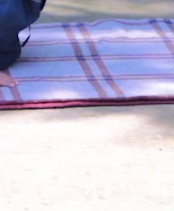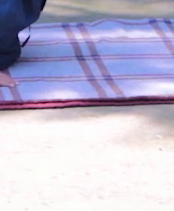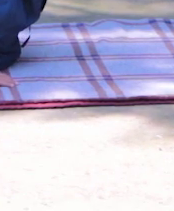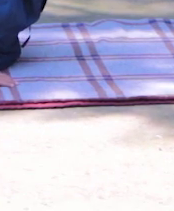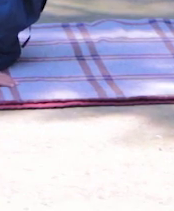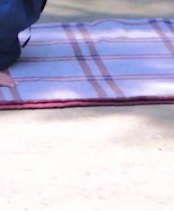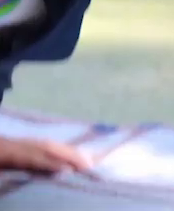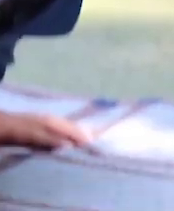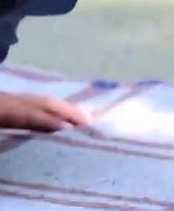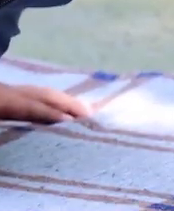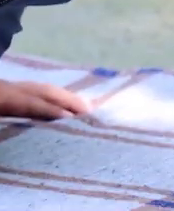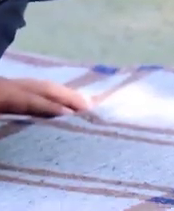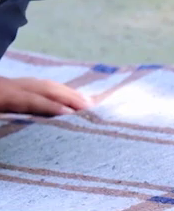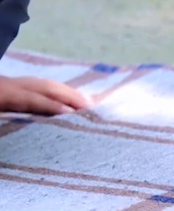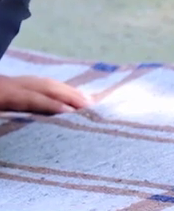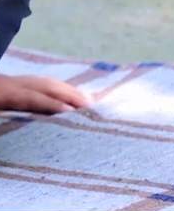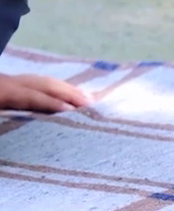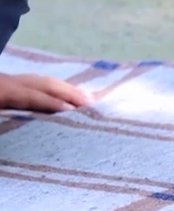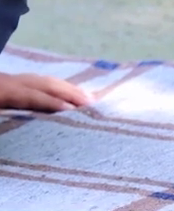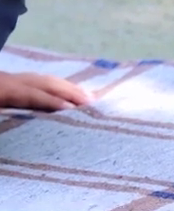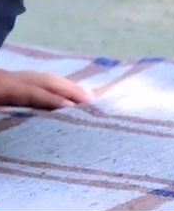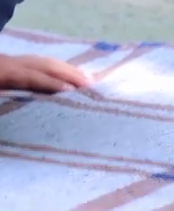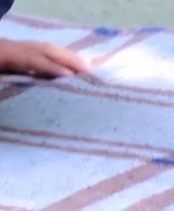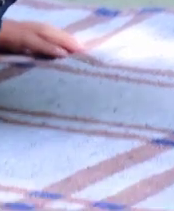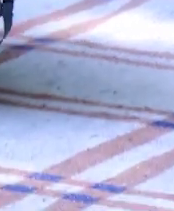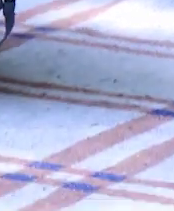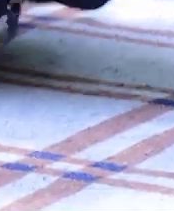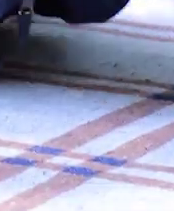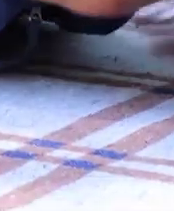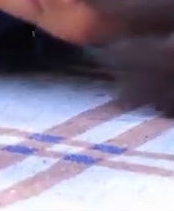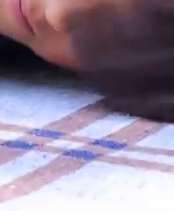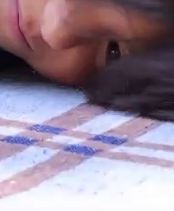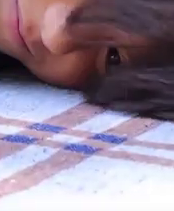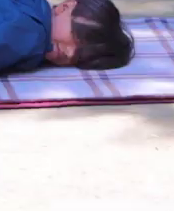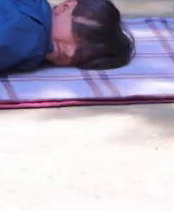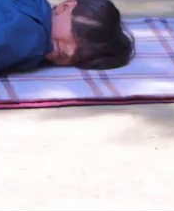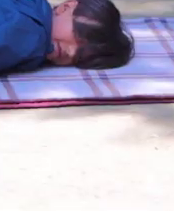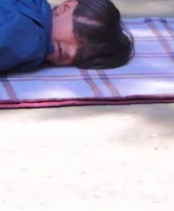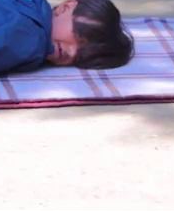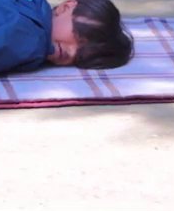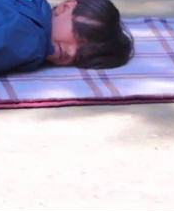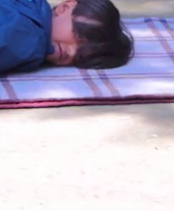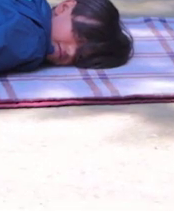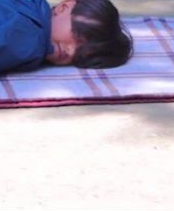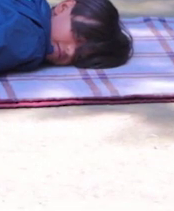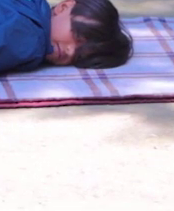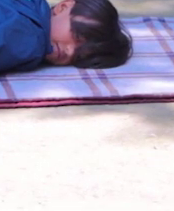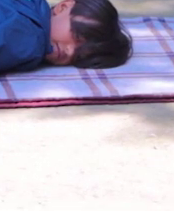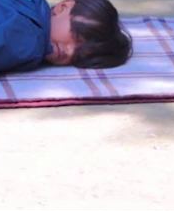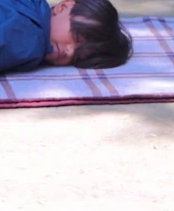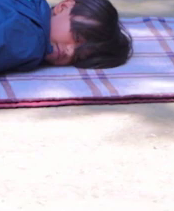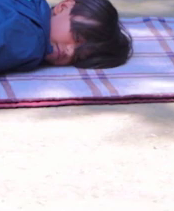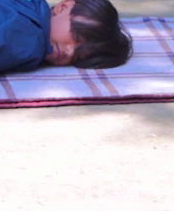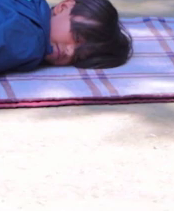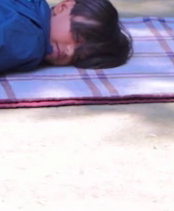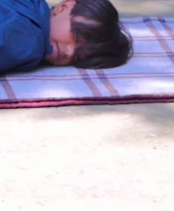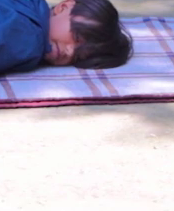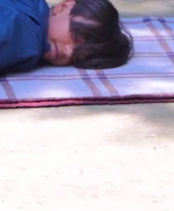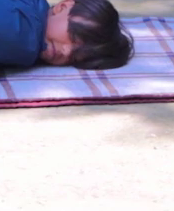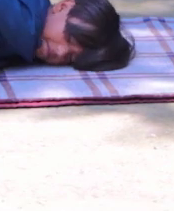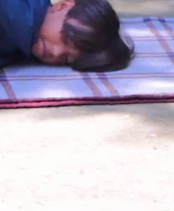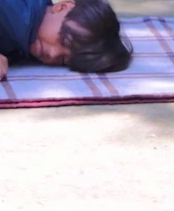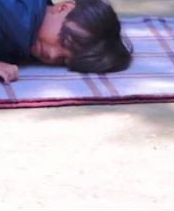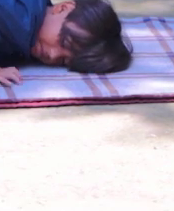Seguimos respirando. Nos acostamos totalmente para relajarnos. Respira. Nos preparamos